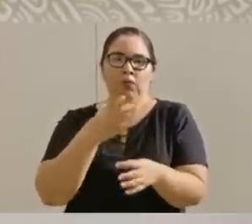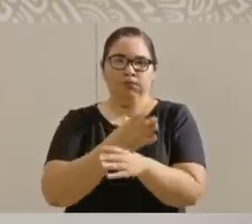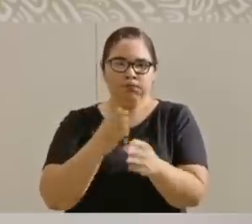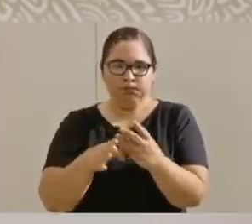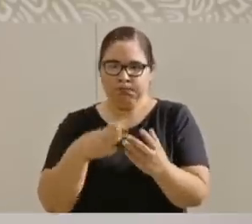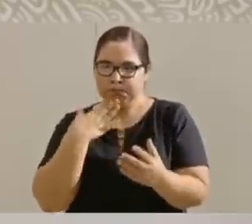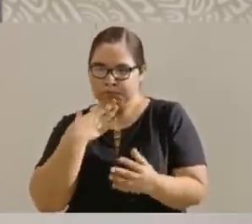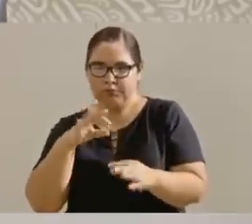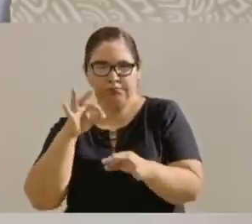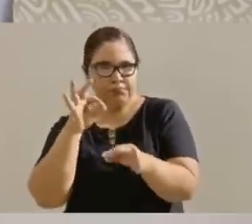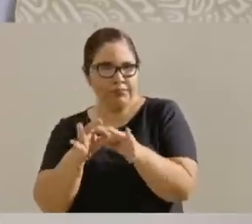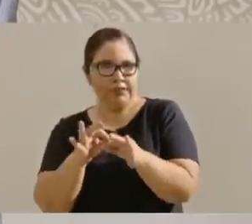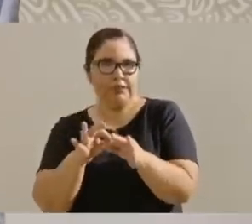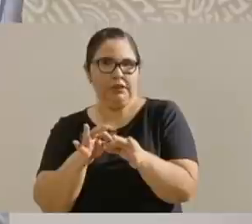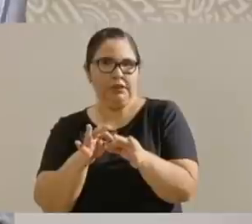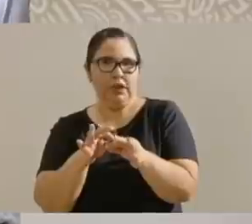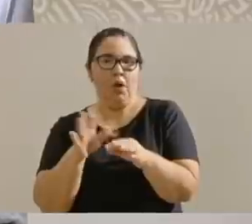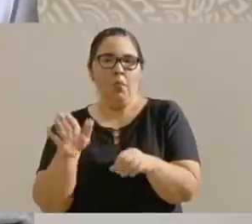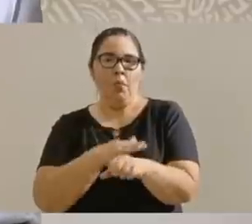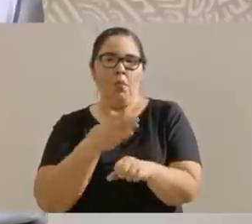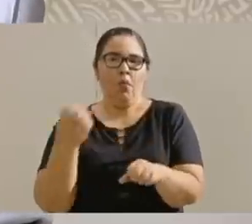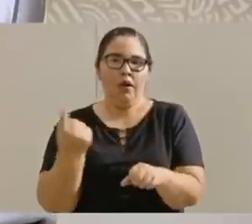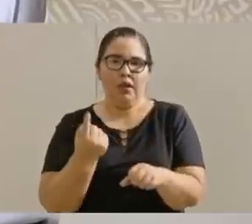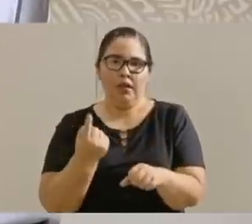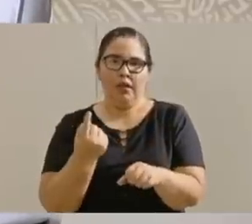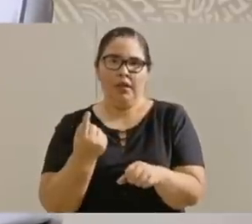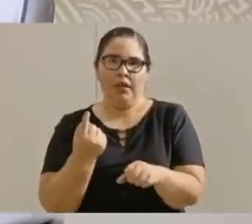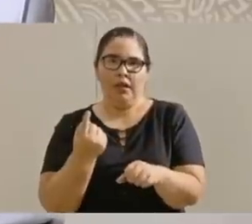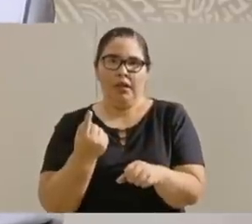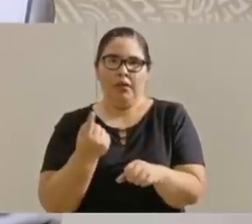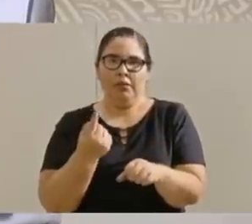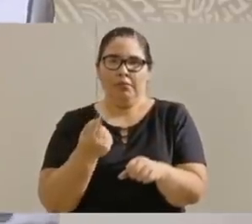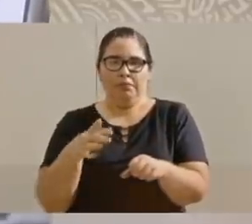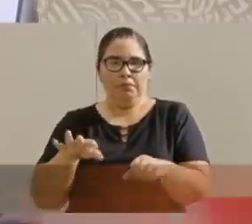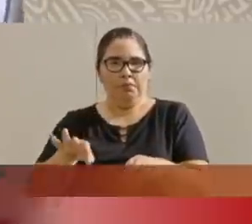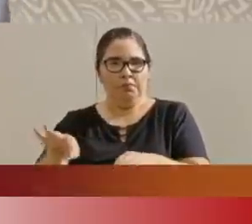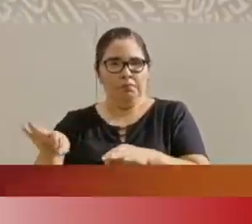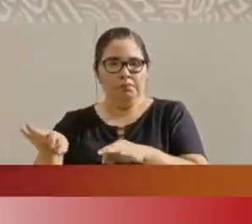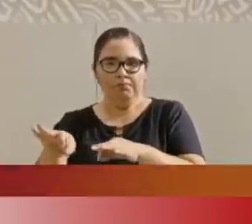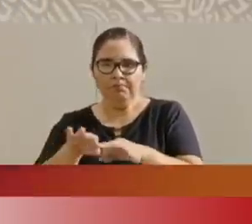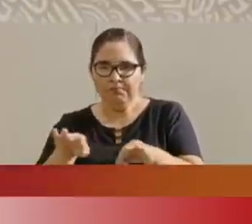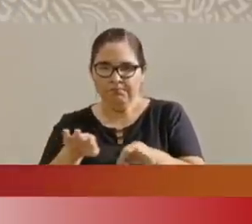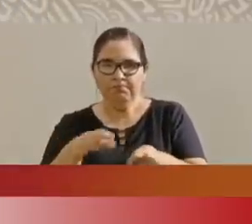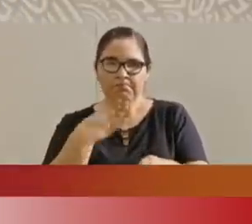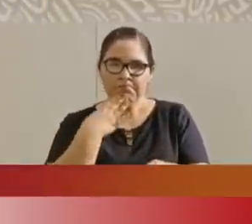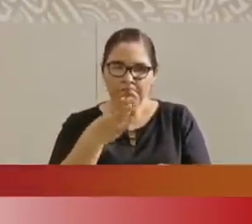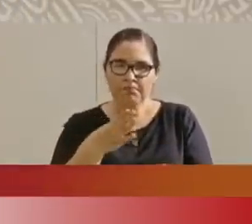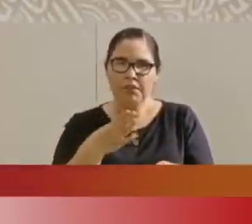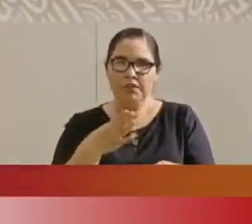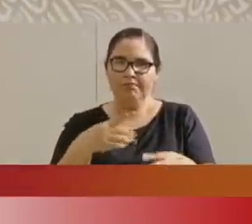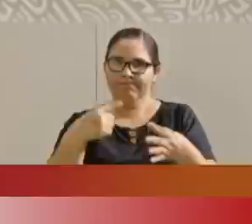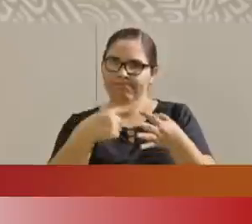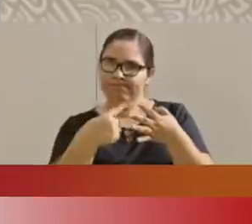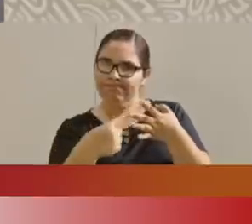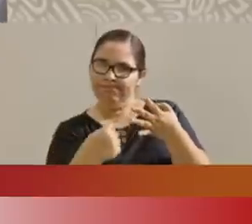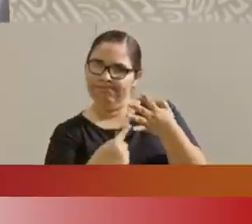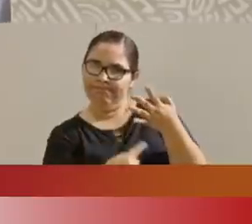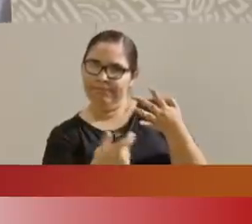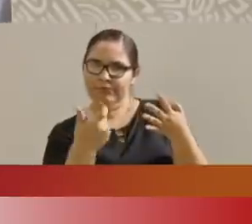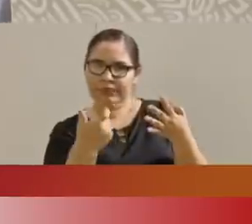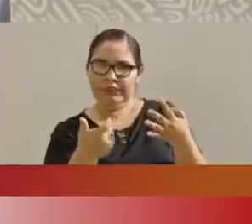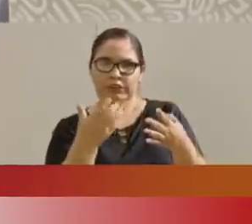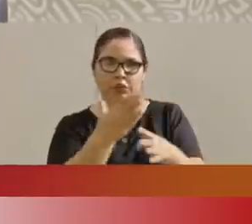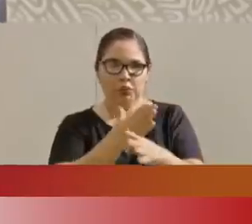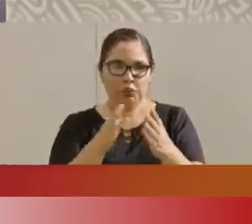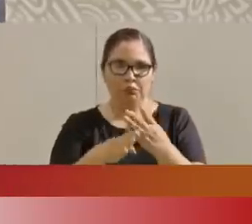se está llevando a cabo una buena administración